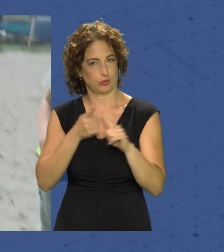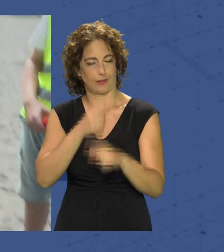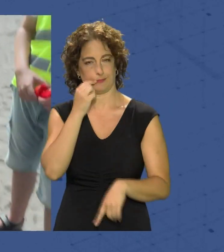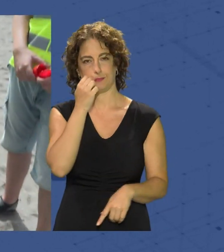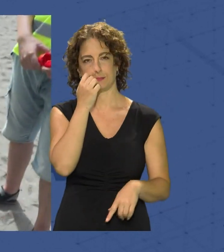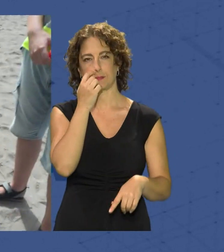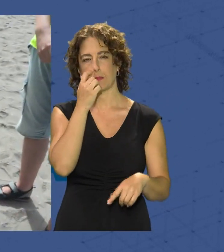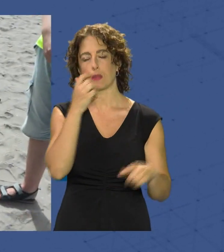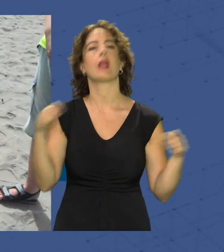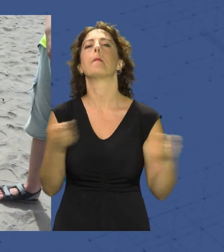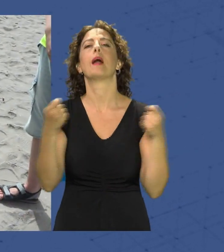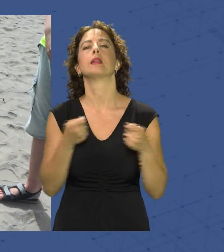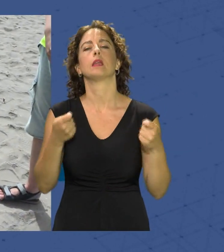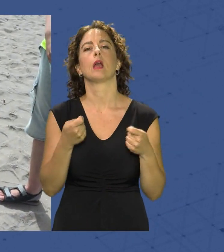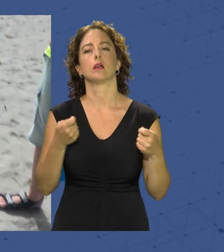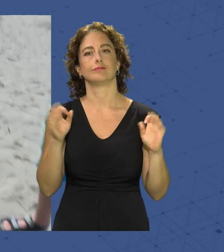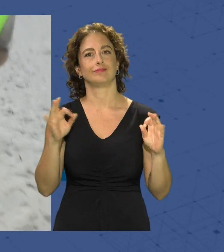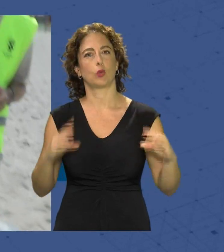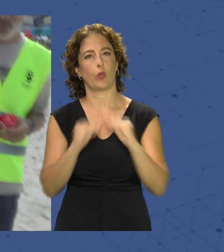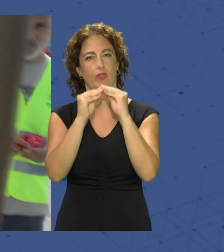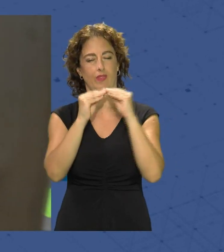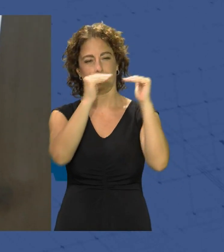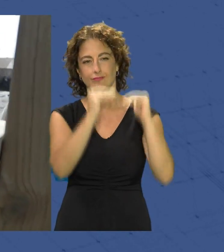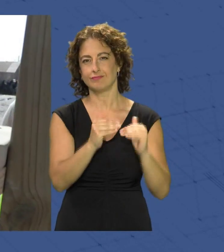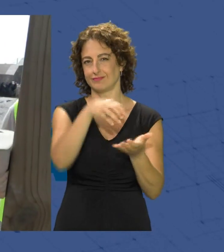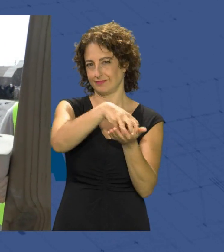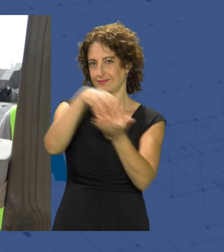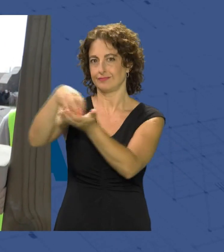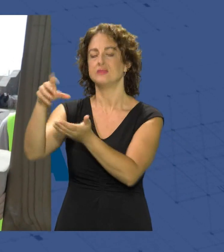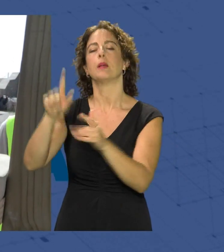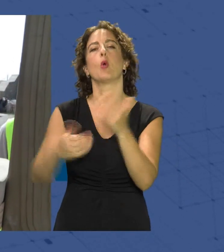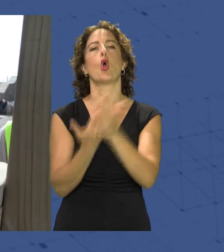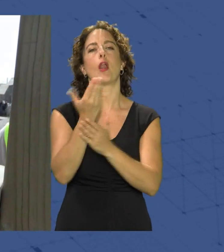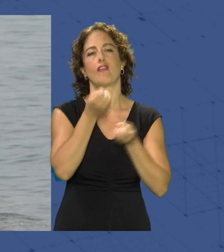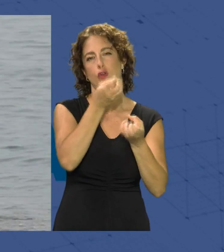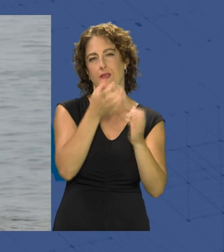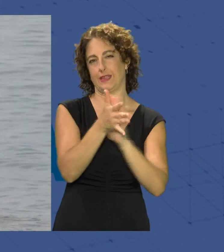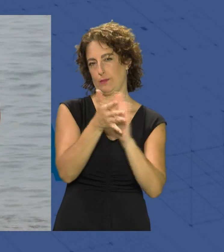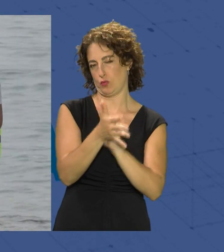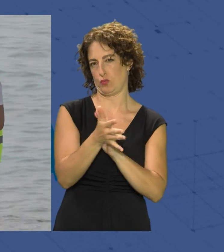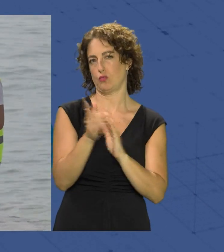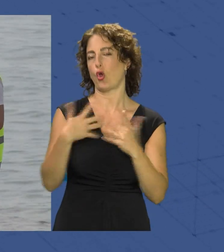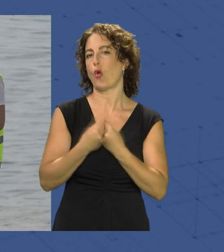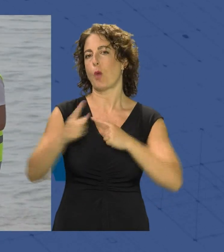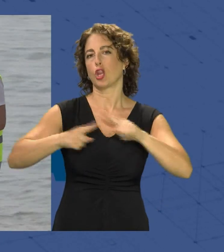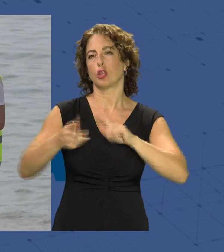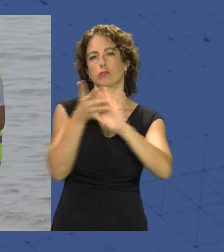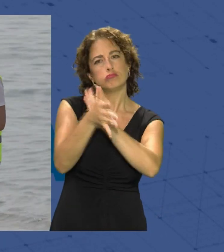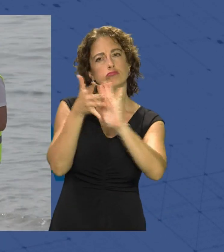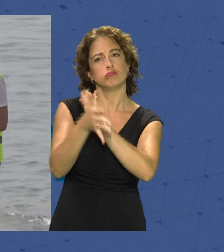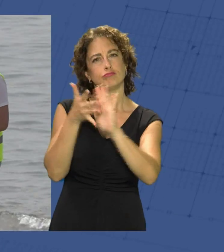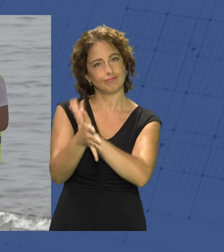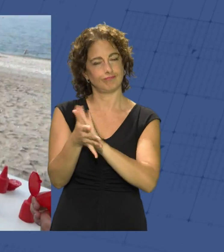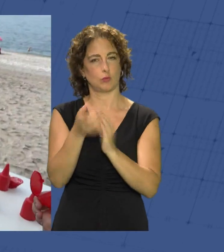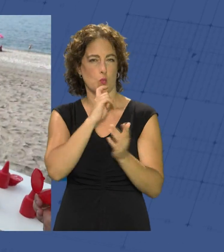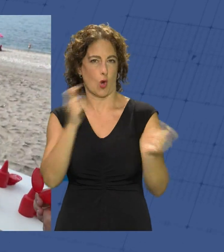campaña vendrá acompañada, coincidiendo con la instalación de estos puntos, de una jornada informativa en cada punto atendida por monitores que explicarán el contenido de la